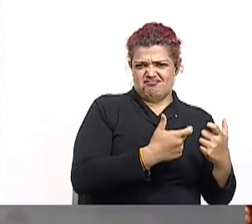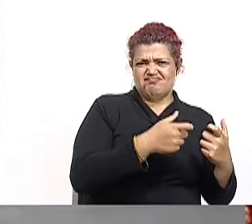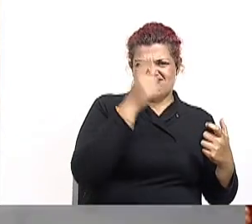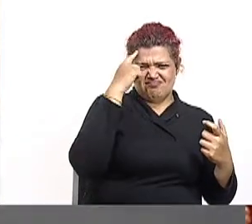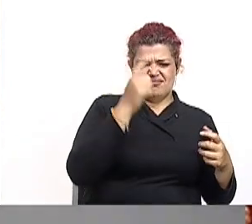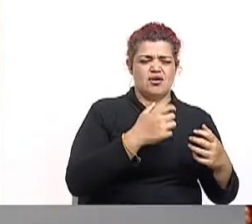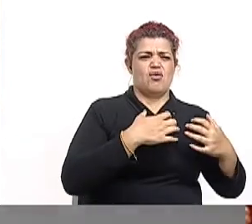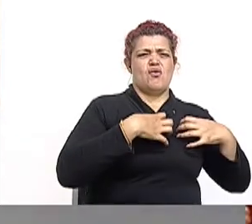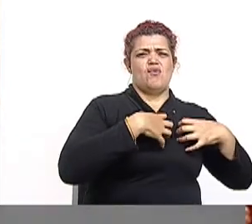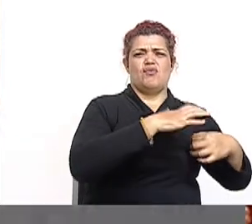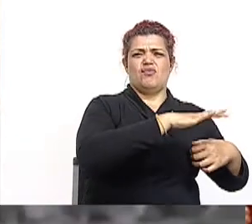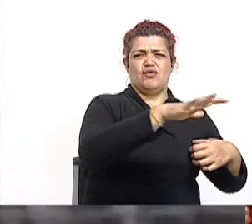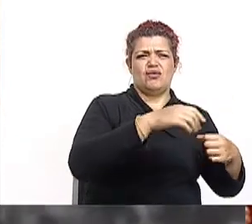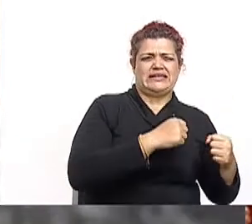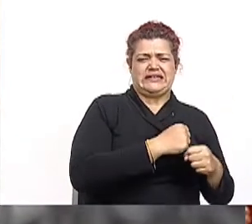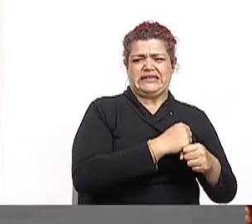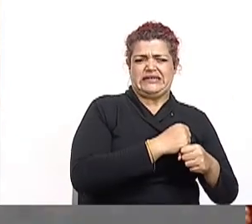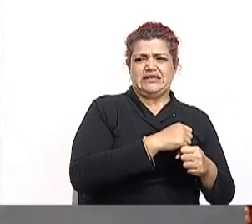Gol.